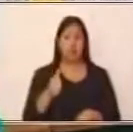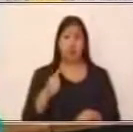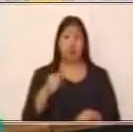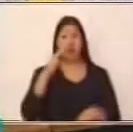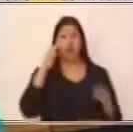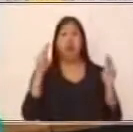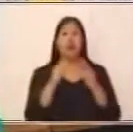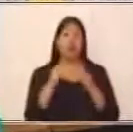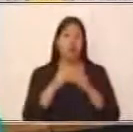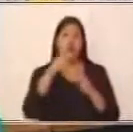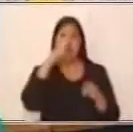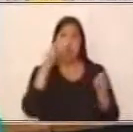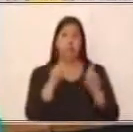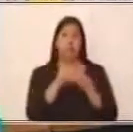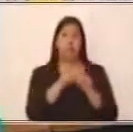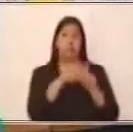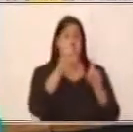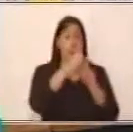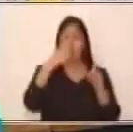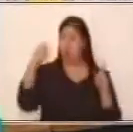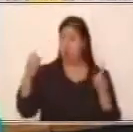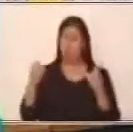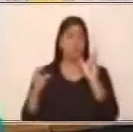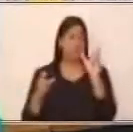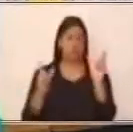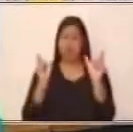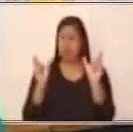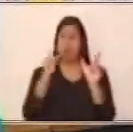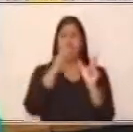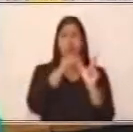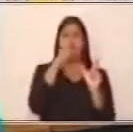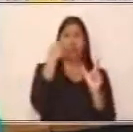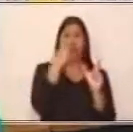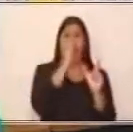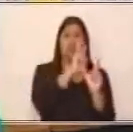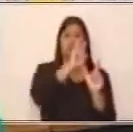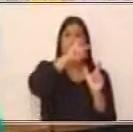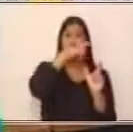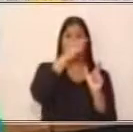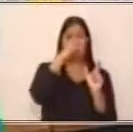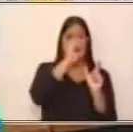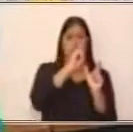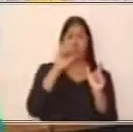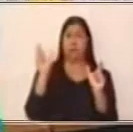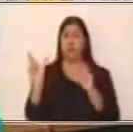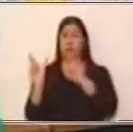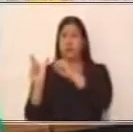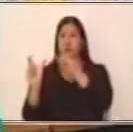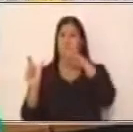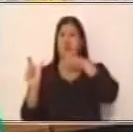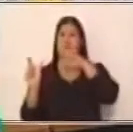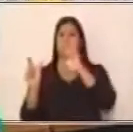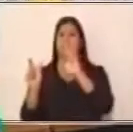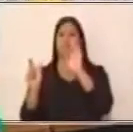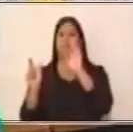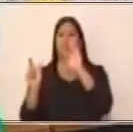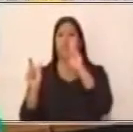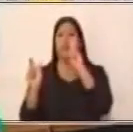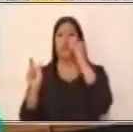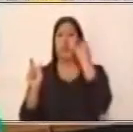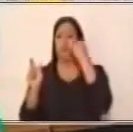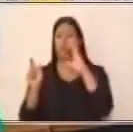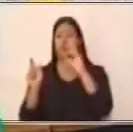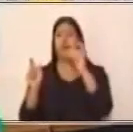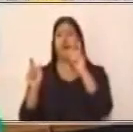oraciones se dividen en sujeto y predicado y que a estas oraciones se les llama oraciones simples. Pero vamos a hacer un